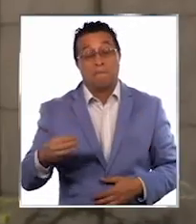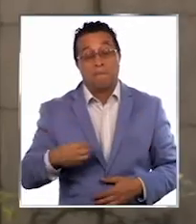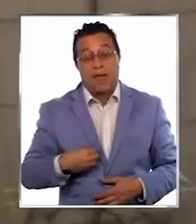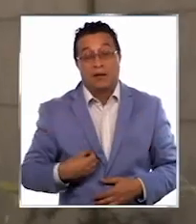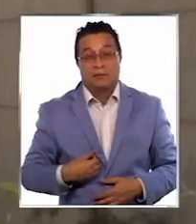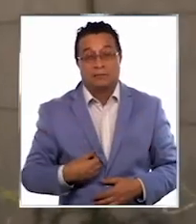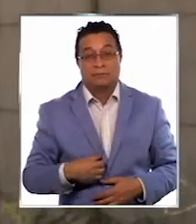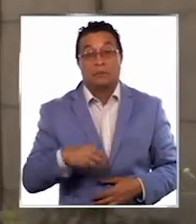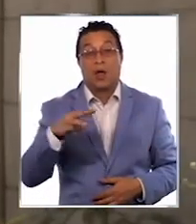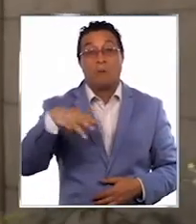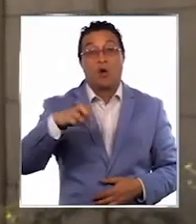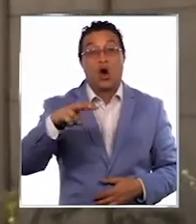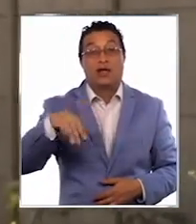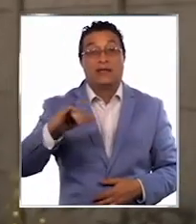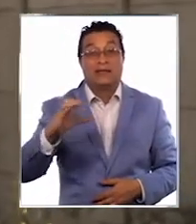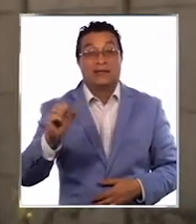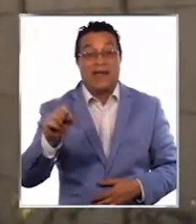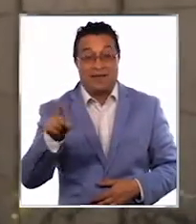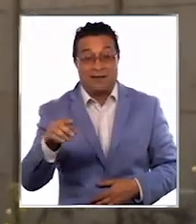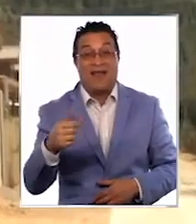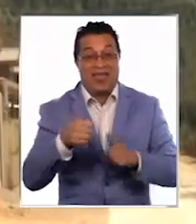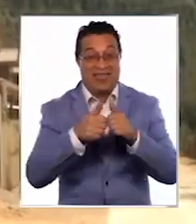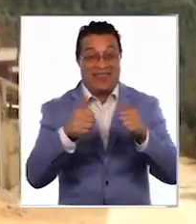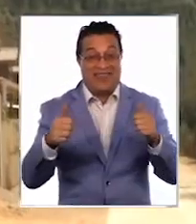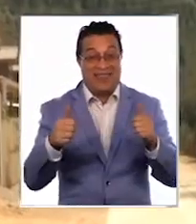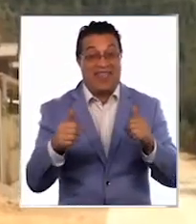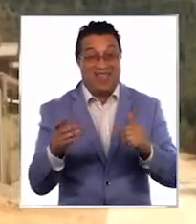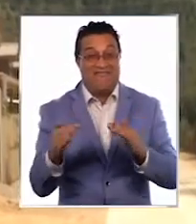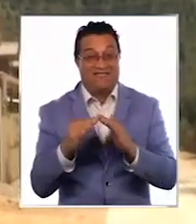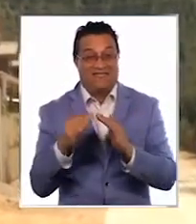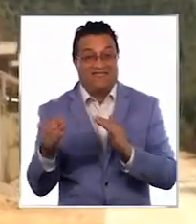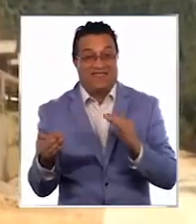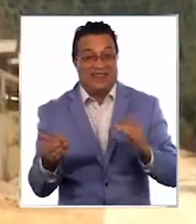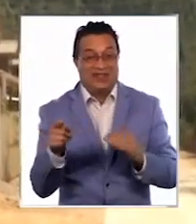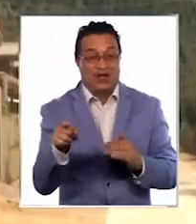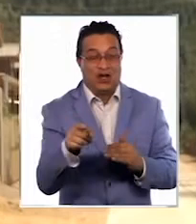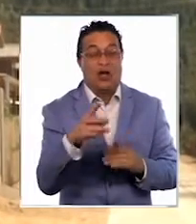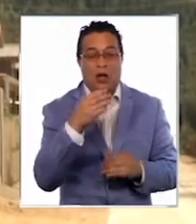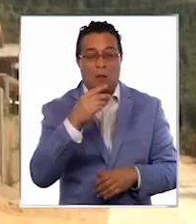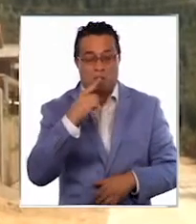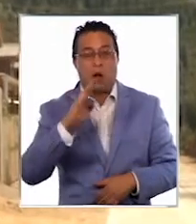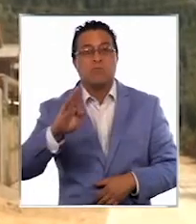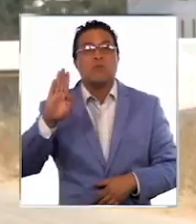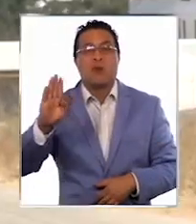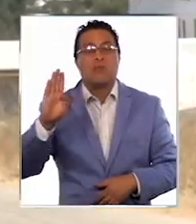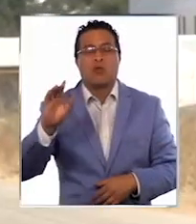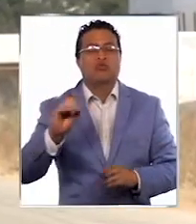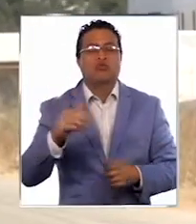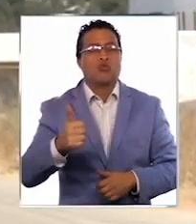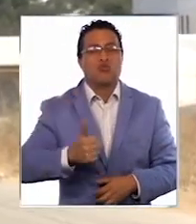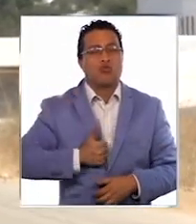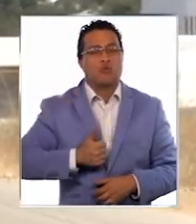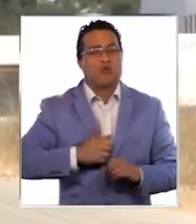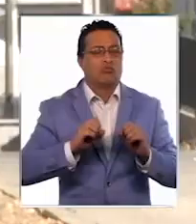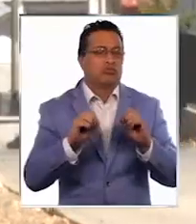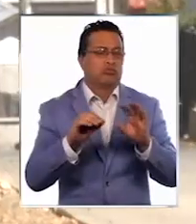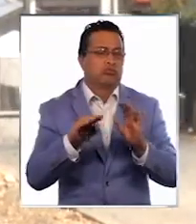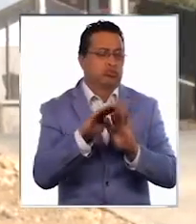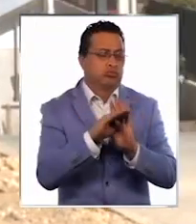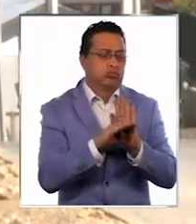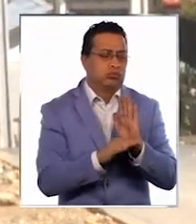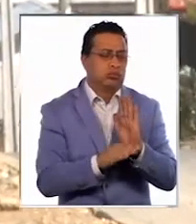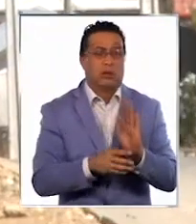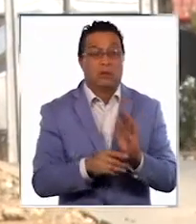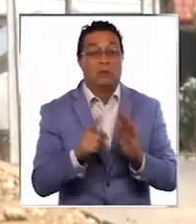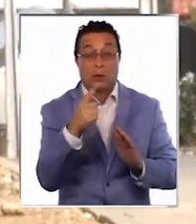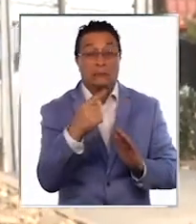Mónica Panchilla, una de las dirigentes vecinales, recalcaba que muchas promesas han sido incumplidas hasta el día de hoy. Pero